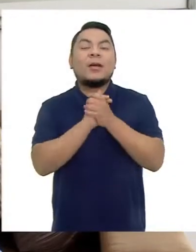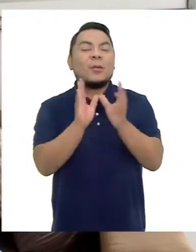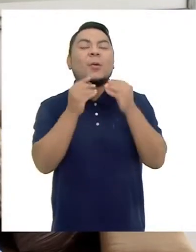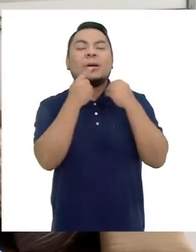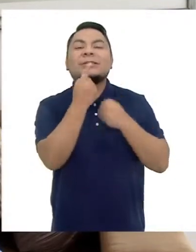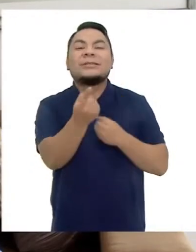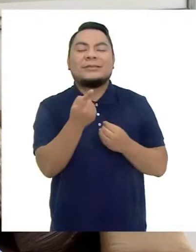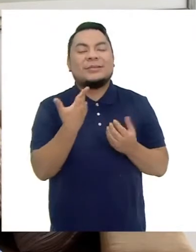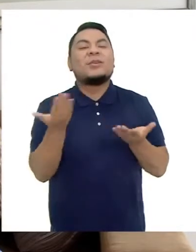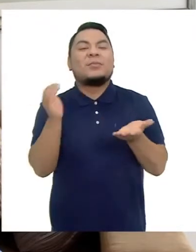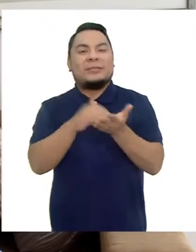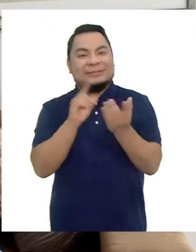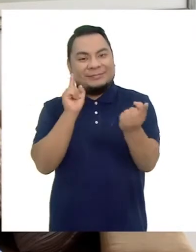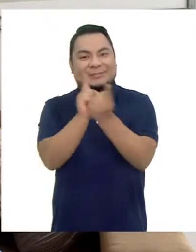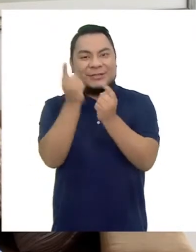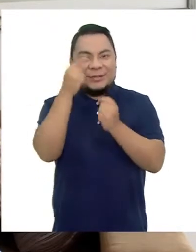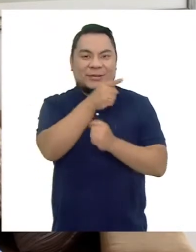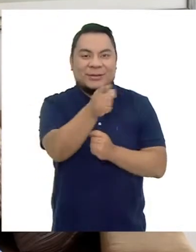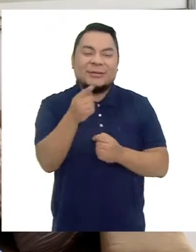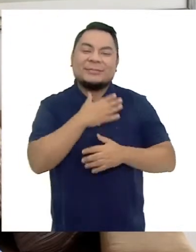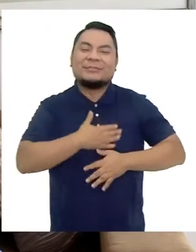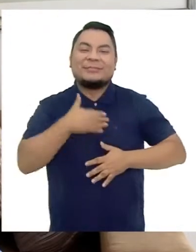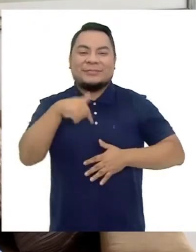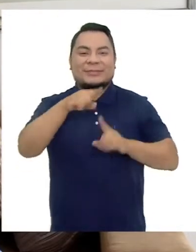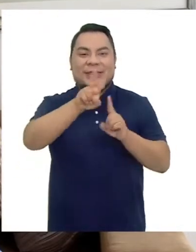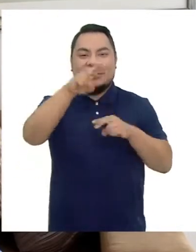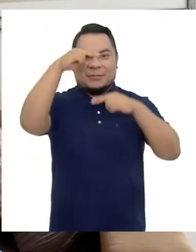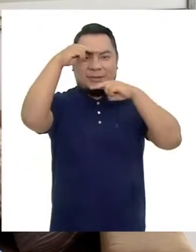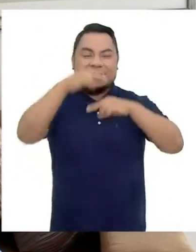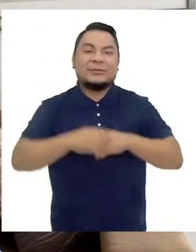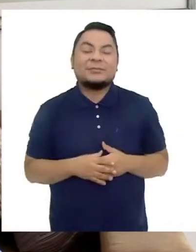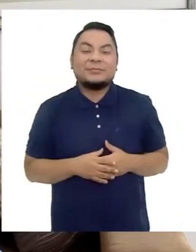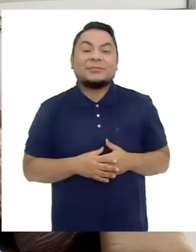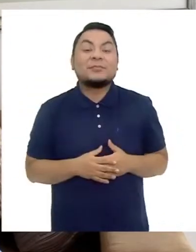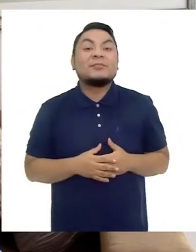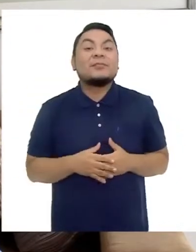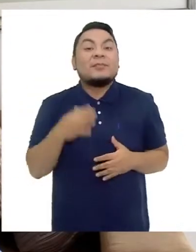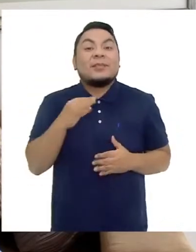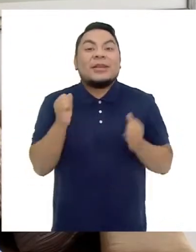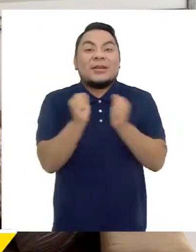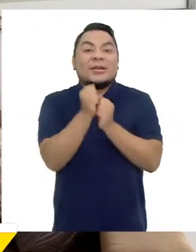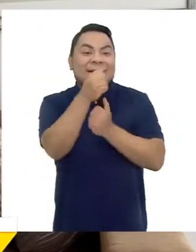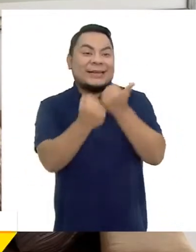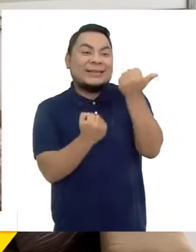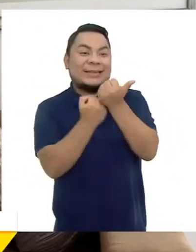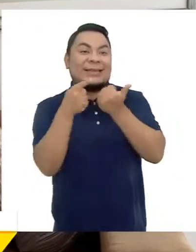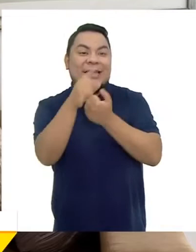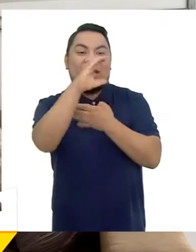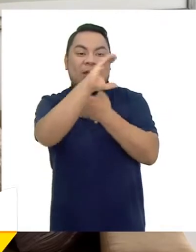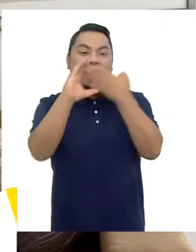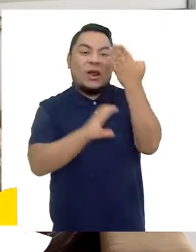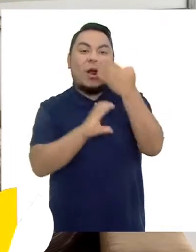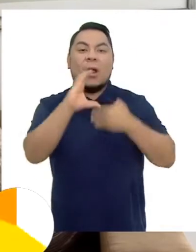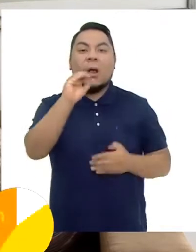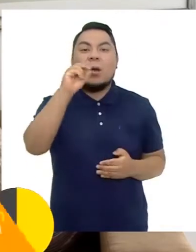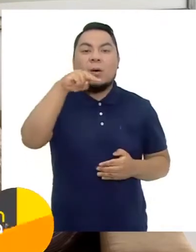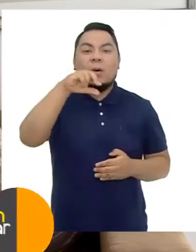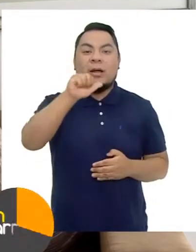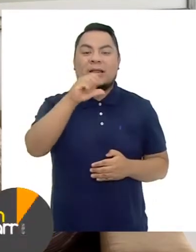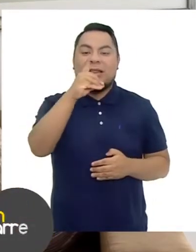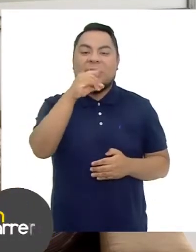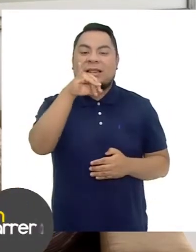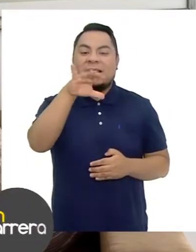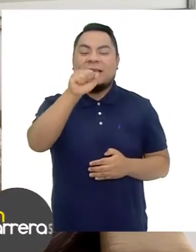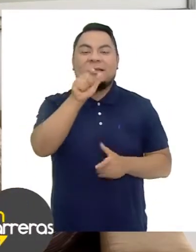Amigos, ¿qué tal? Qué bueno reencontrarnos con ustedes por la señal de TV Perú y como siempre con la coproducción del Consejo Nacional